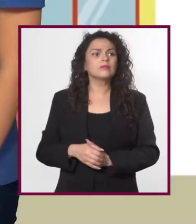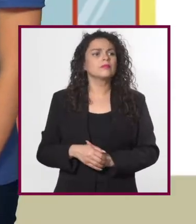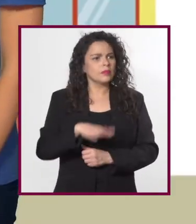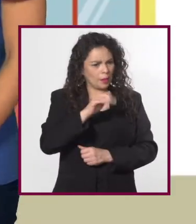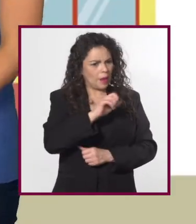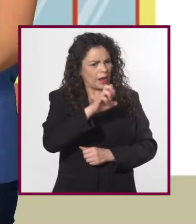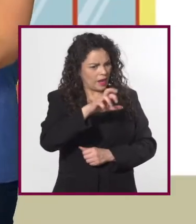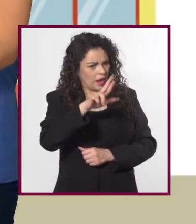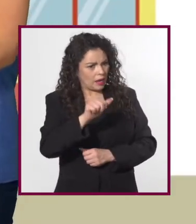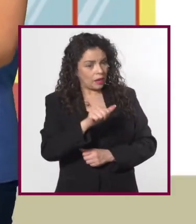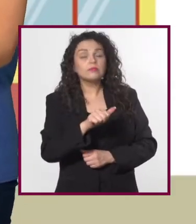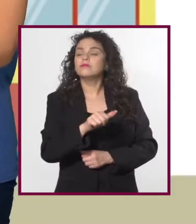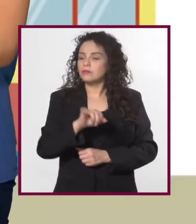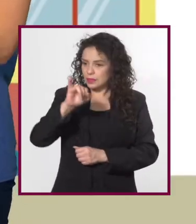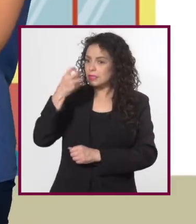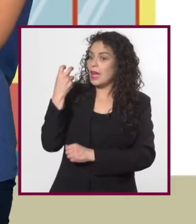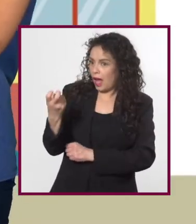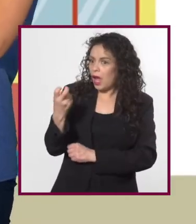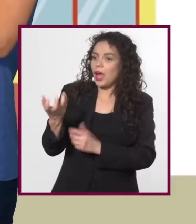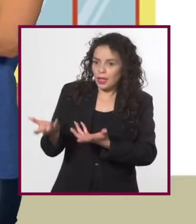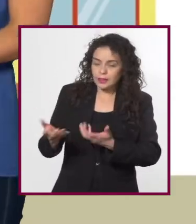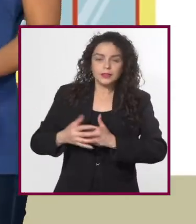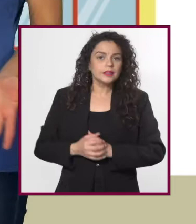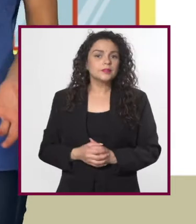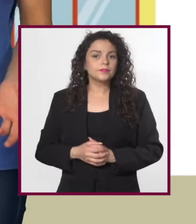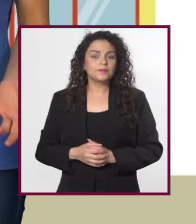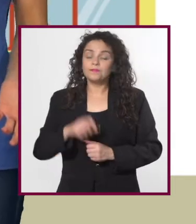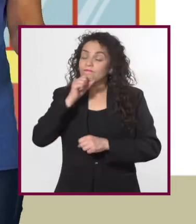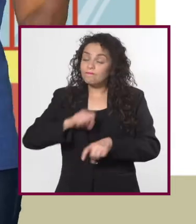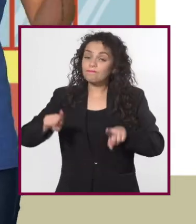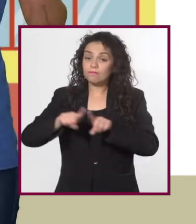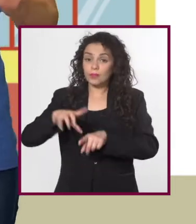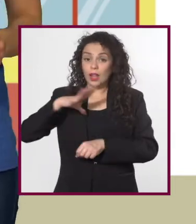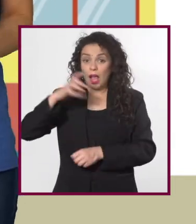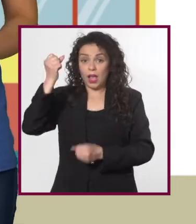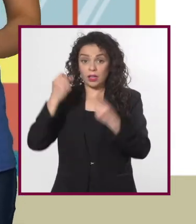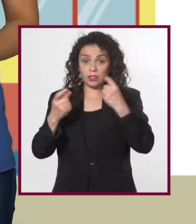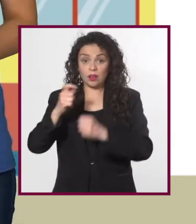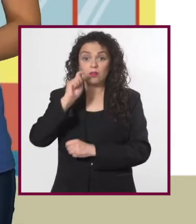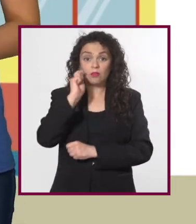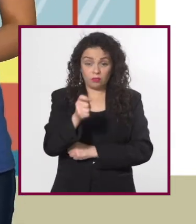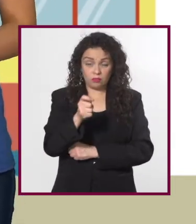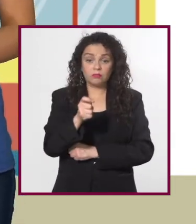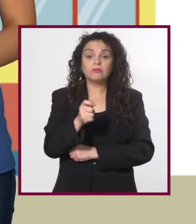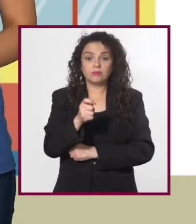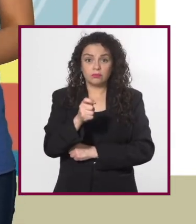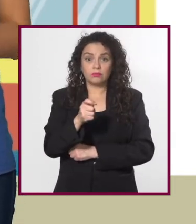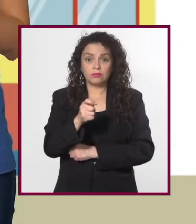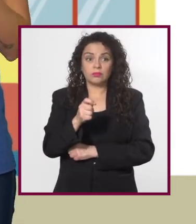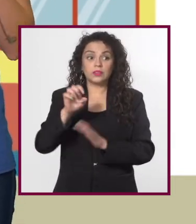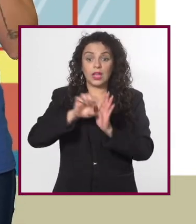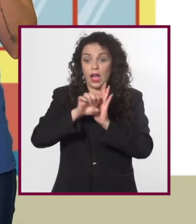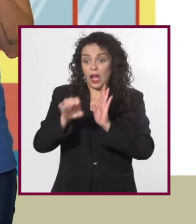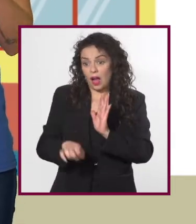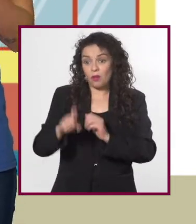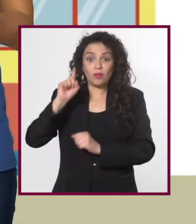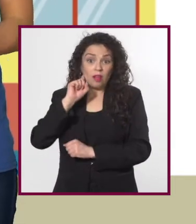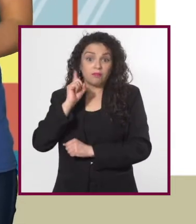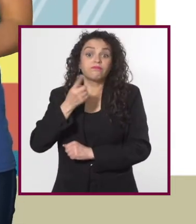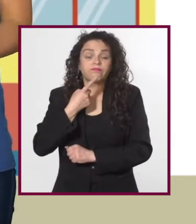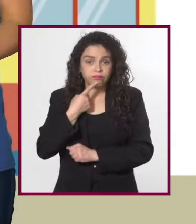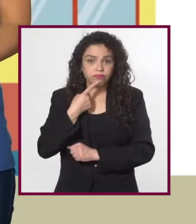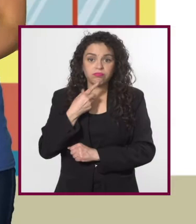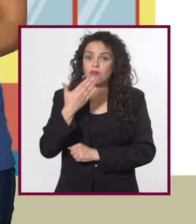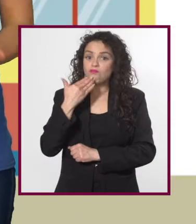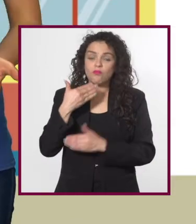barrera? Ajá. Una barrera, exacto. También hay barreras que impiden que una persona con debilidad auditiva, por